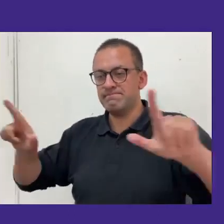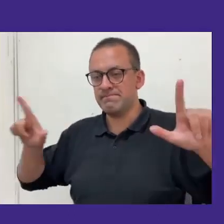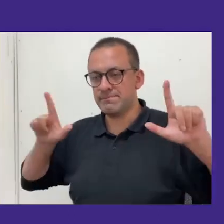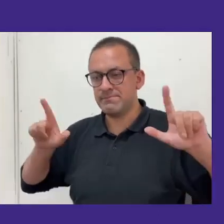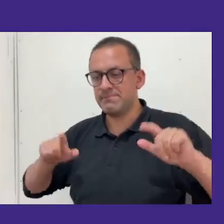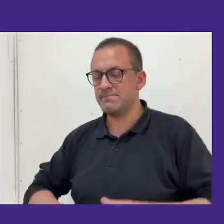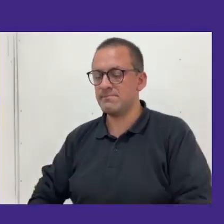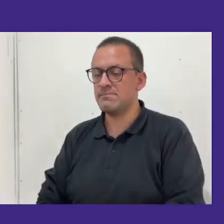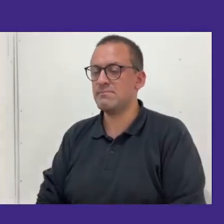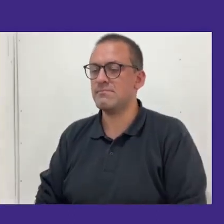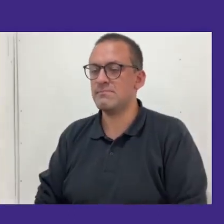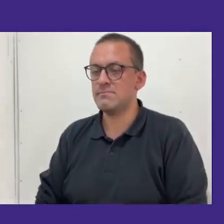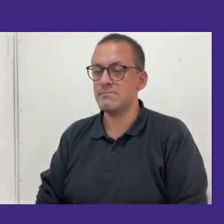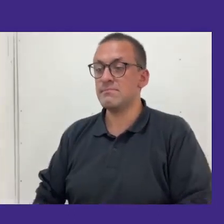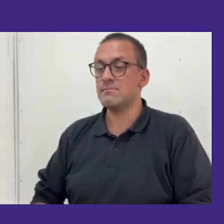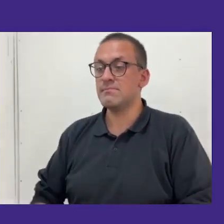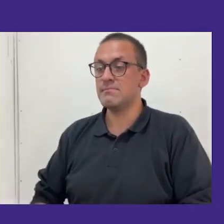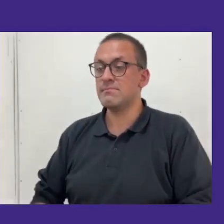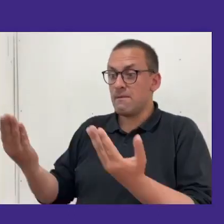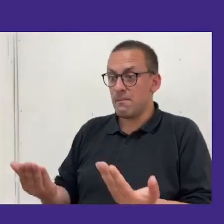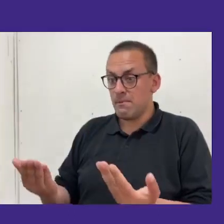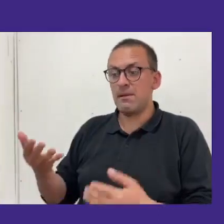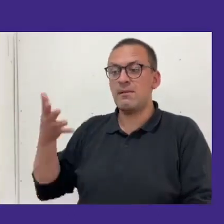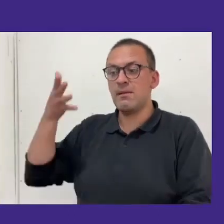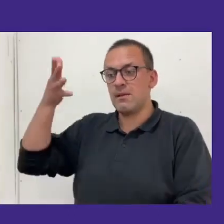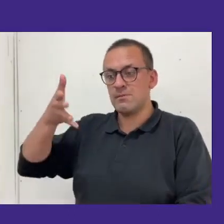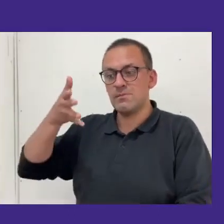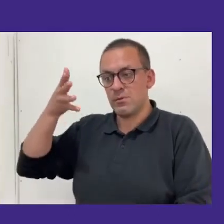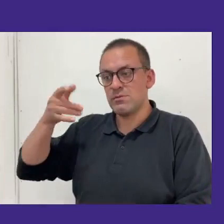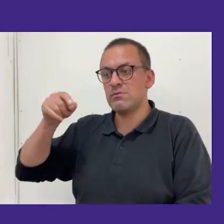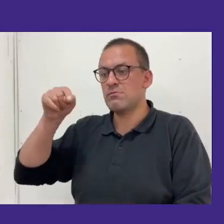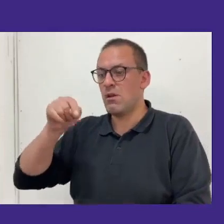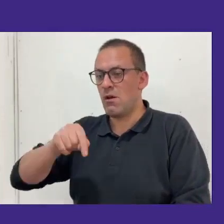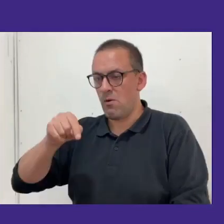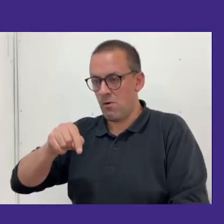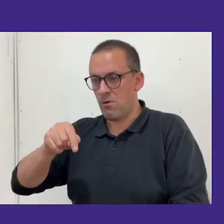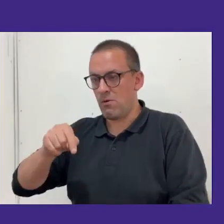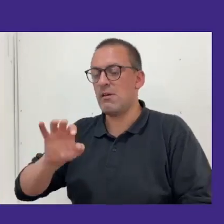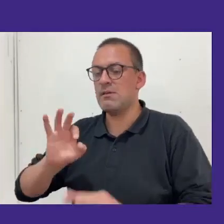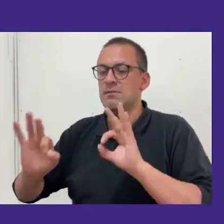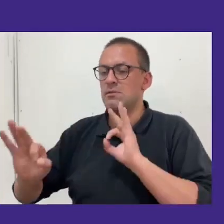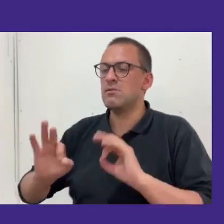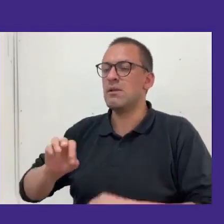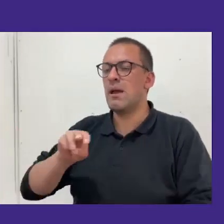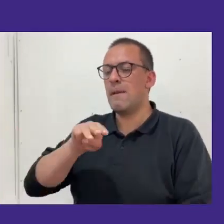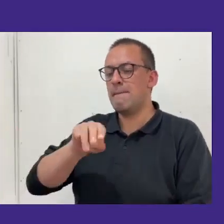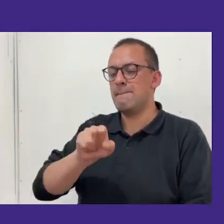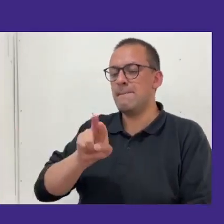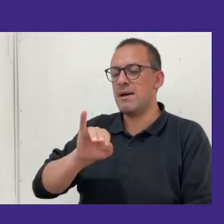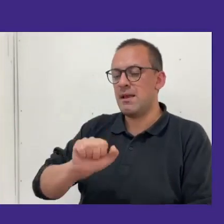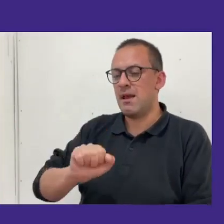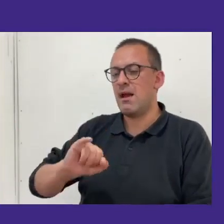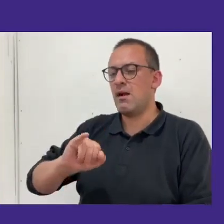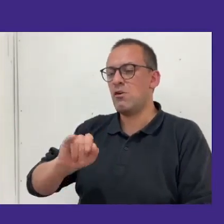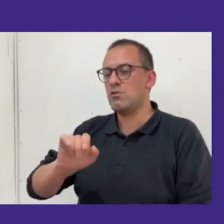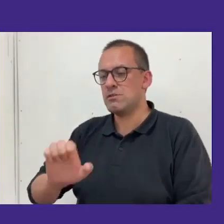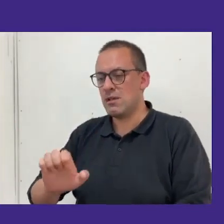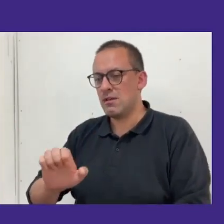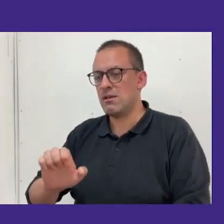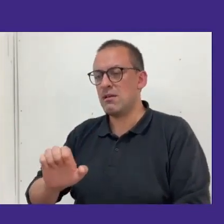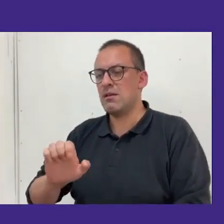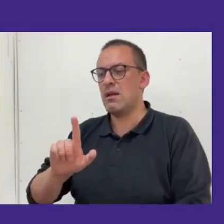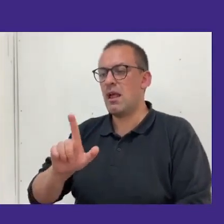Entonces le damos la bienvenida a nuestra expositora del día de hoy, a la señorita María José Lanfranco Garrido,